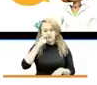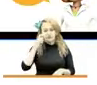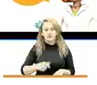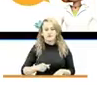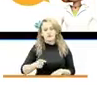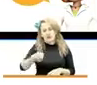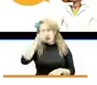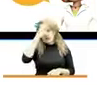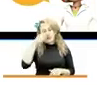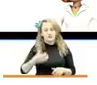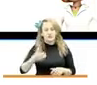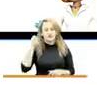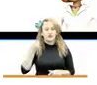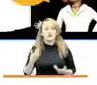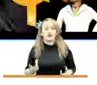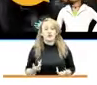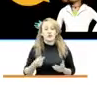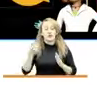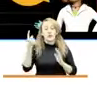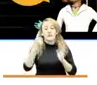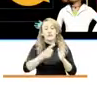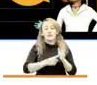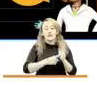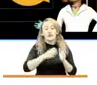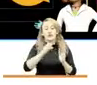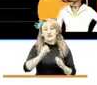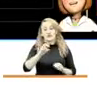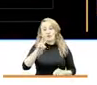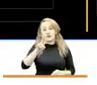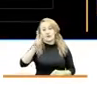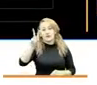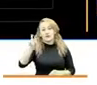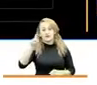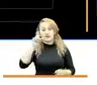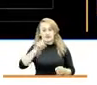contó con 1.027 inscripciones,